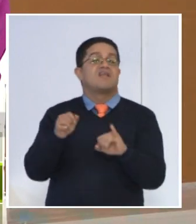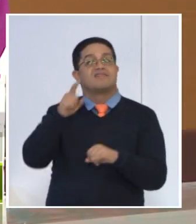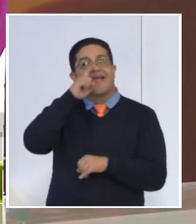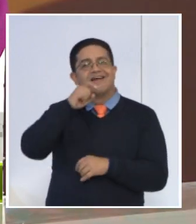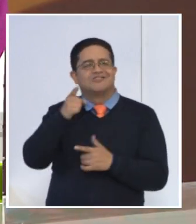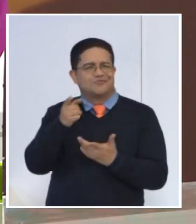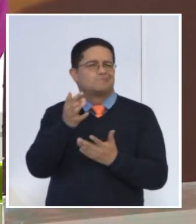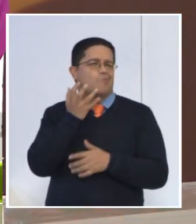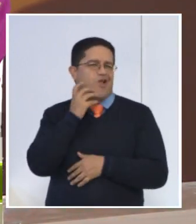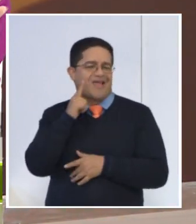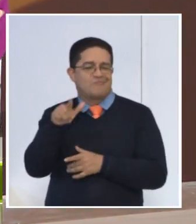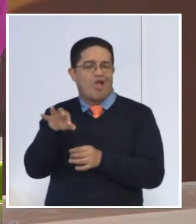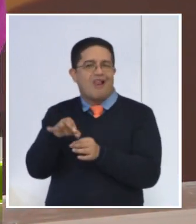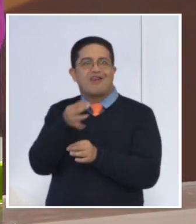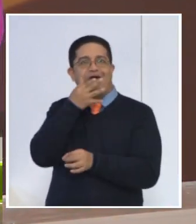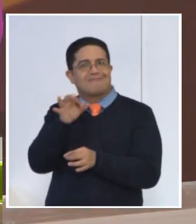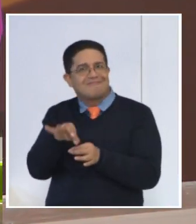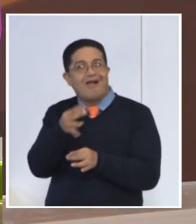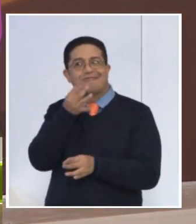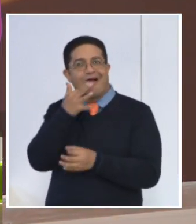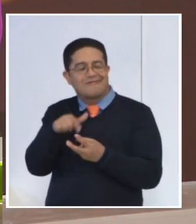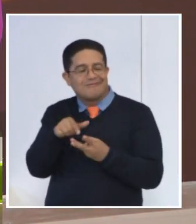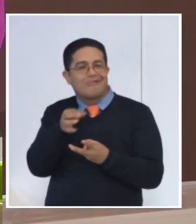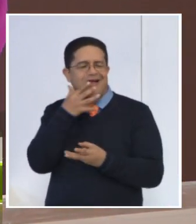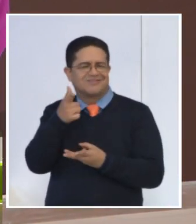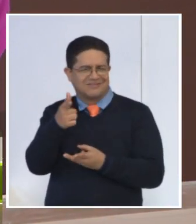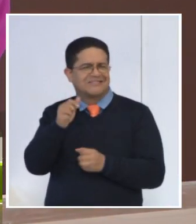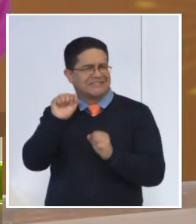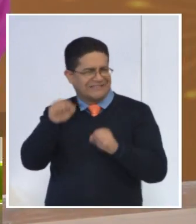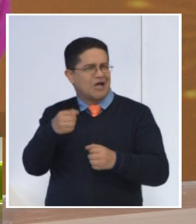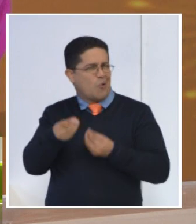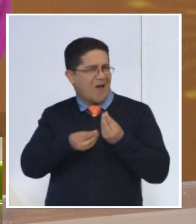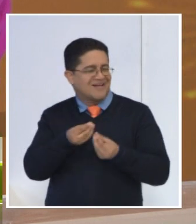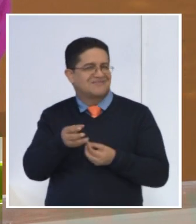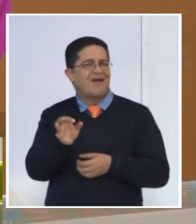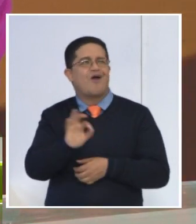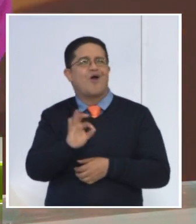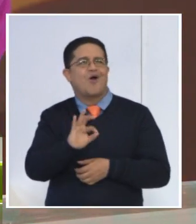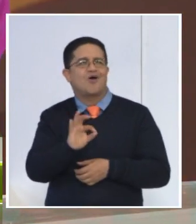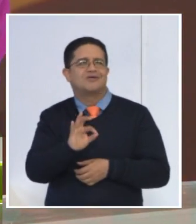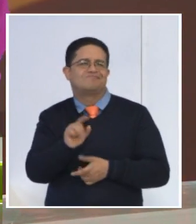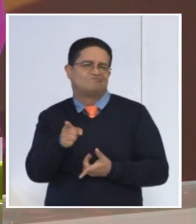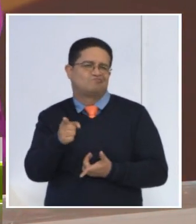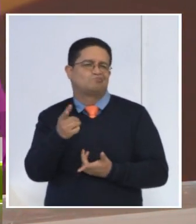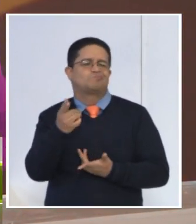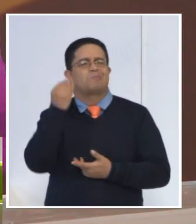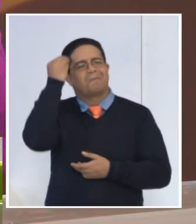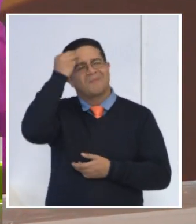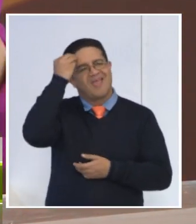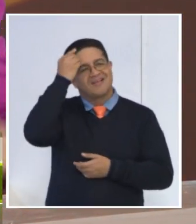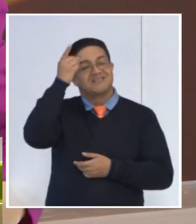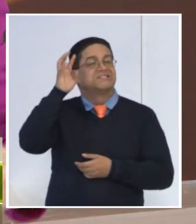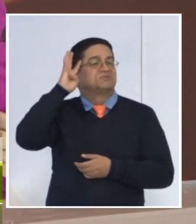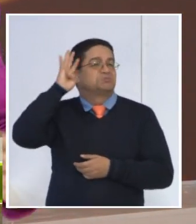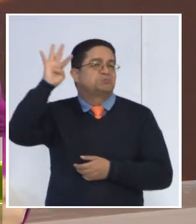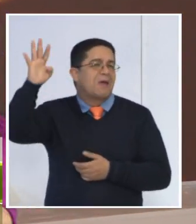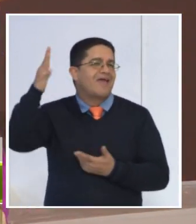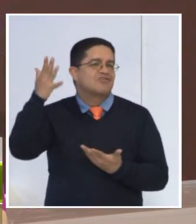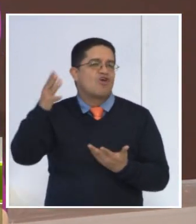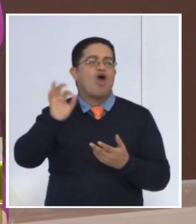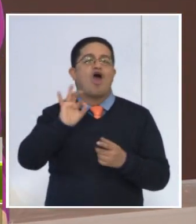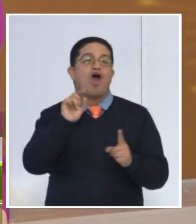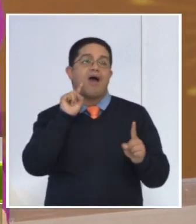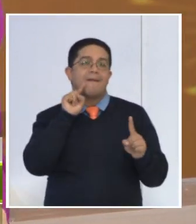nos comemos las 12 uvas, aquellas personas que lo realizan o aquellos que tienen otro tipo de creencia, pero que también establecen